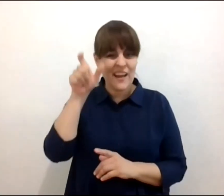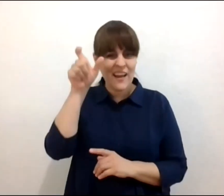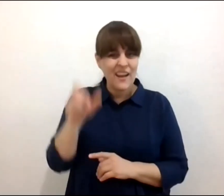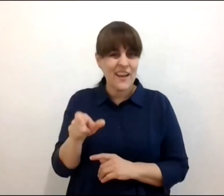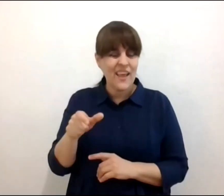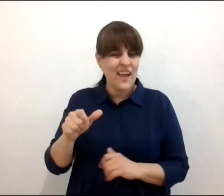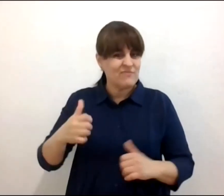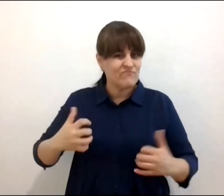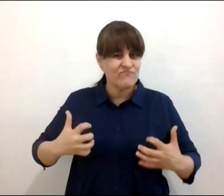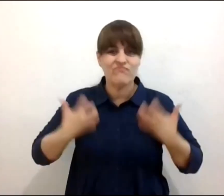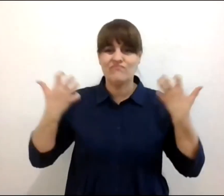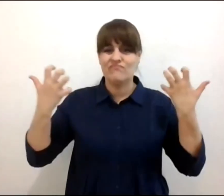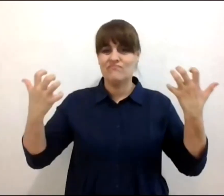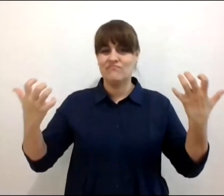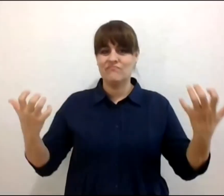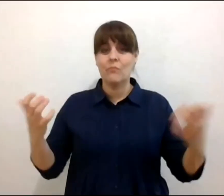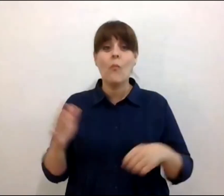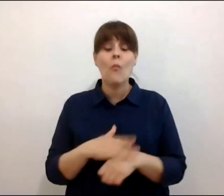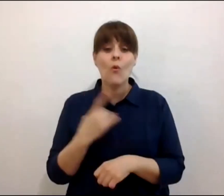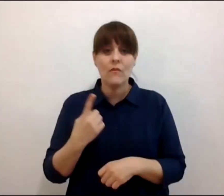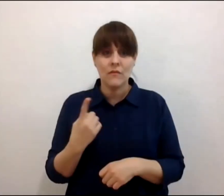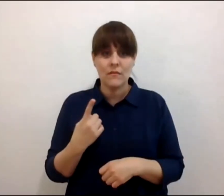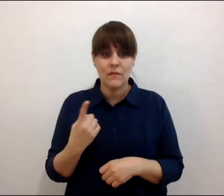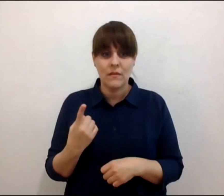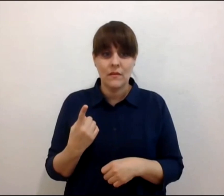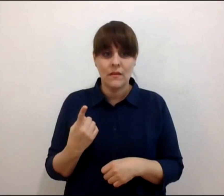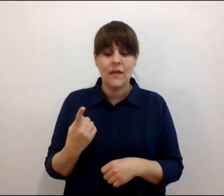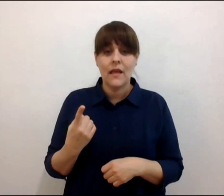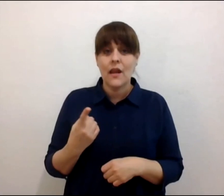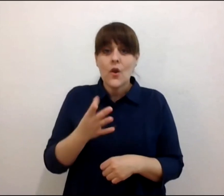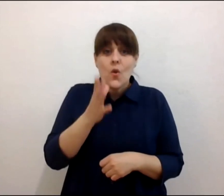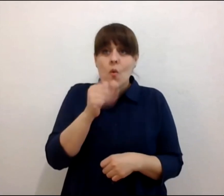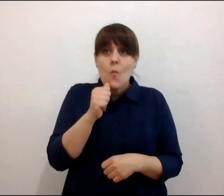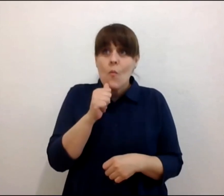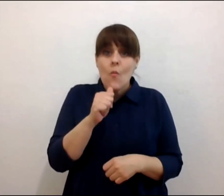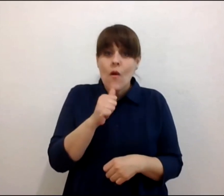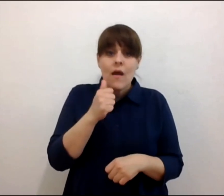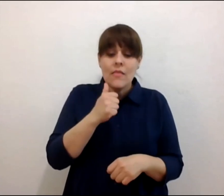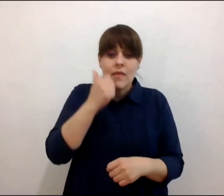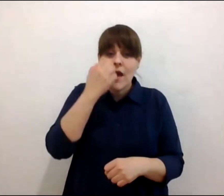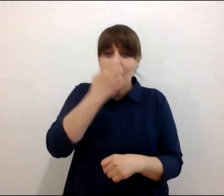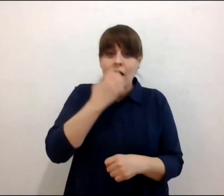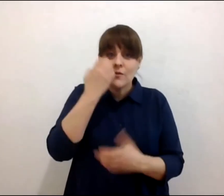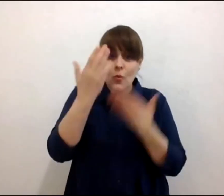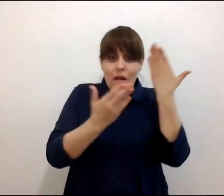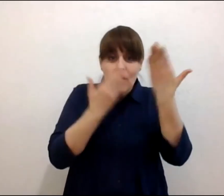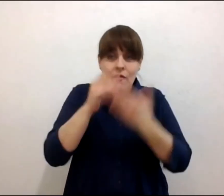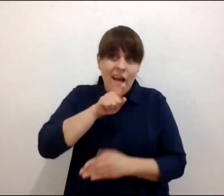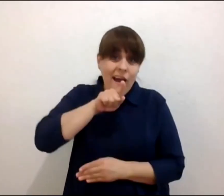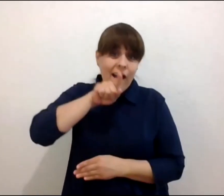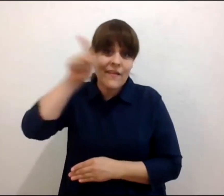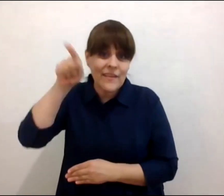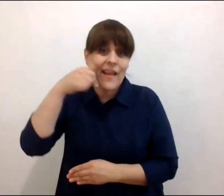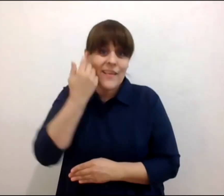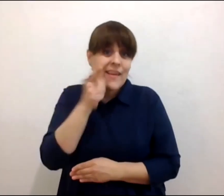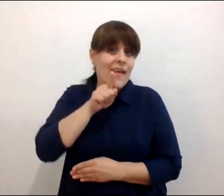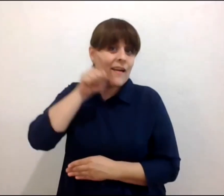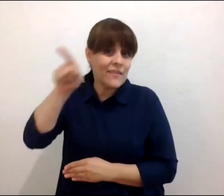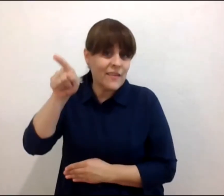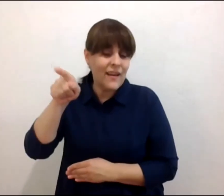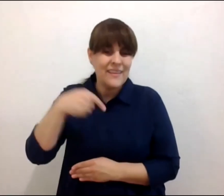¿por qué? porque no pudo terminar su semestre donde él quería y sentía una gran culpa porque estaba